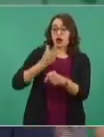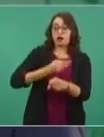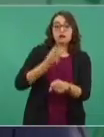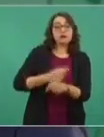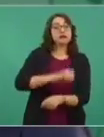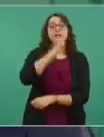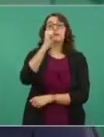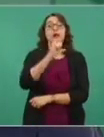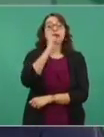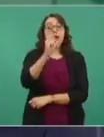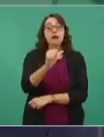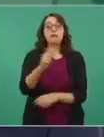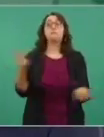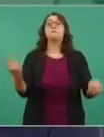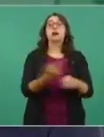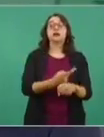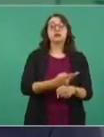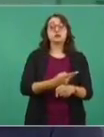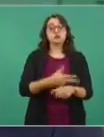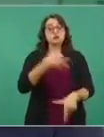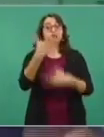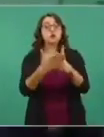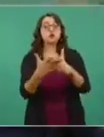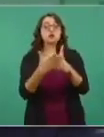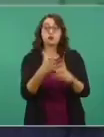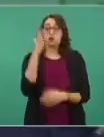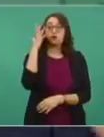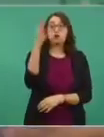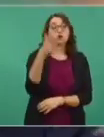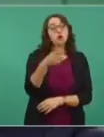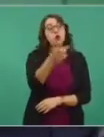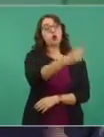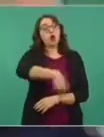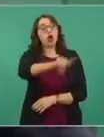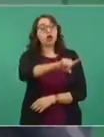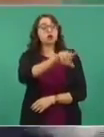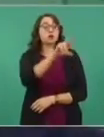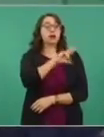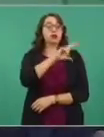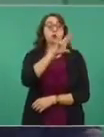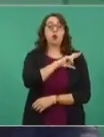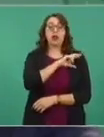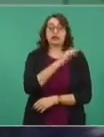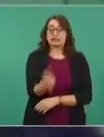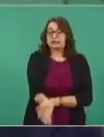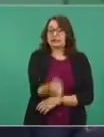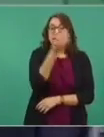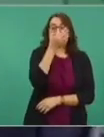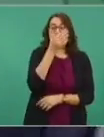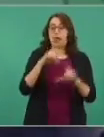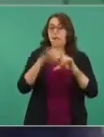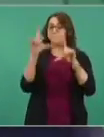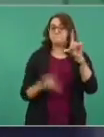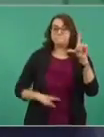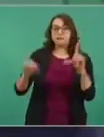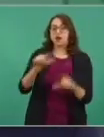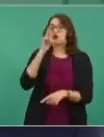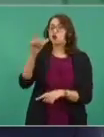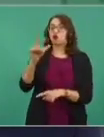de todo el mercado eléctrico y nos pasaría lo que está sucediendo ahora en España,